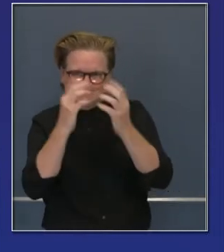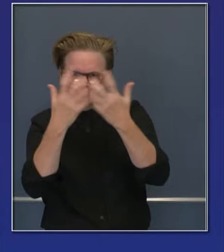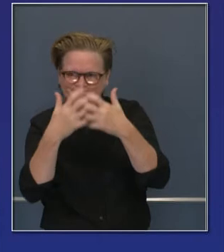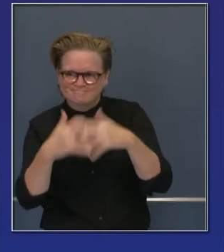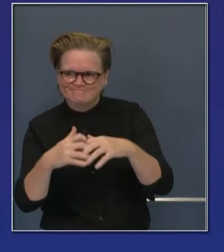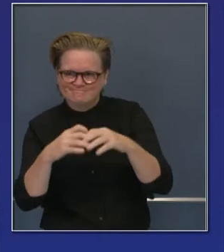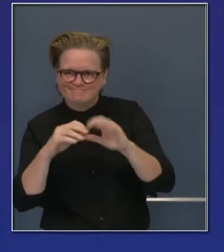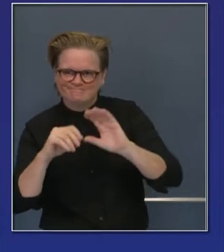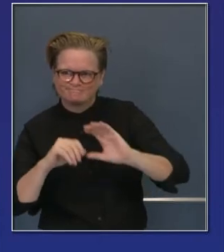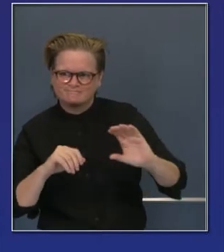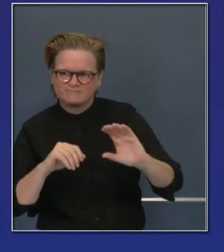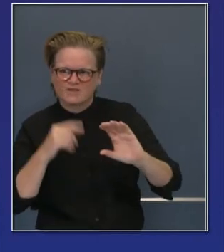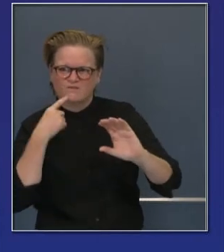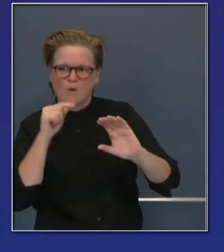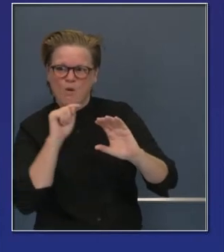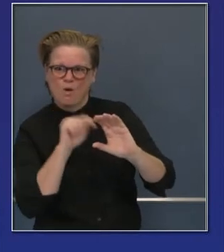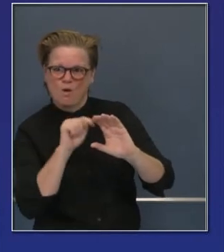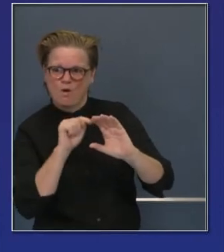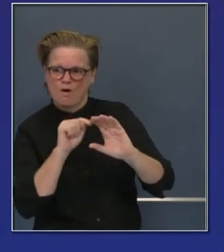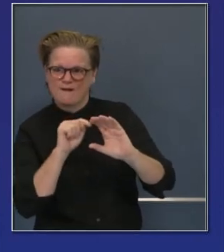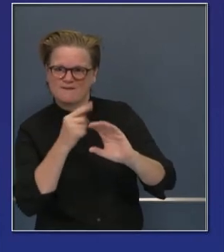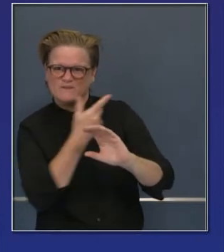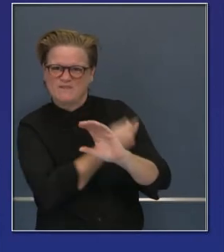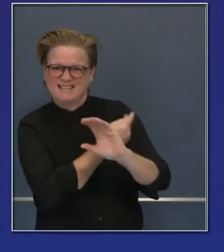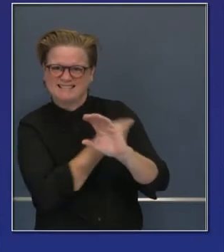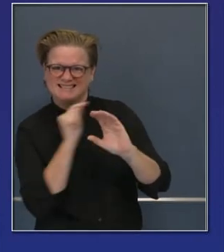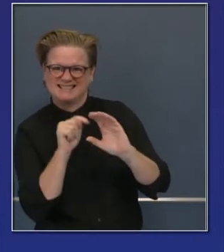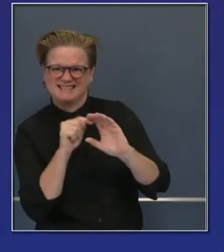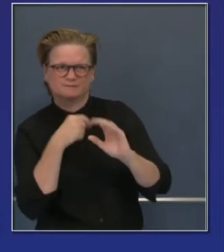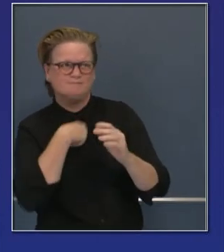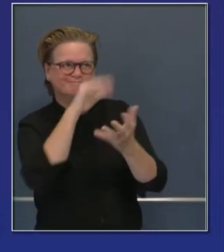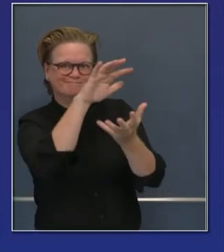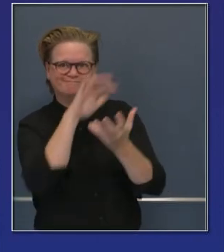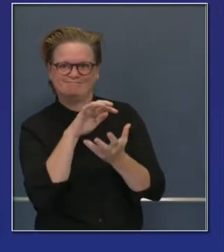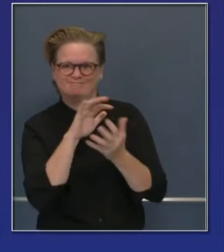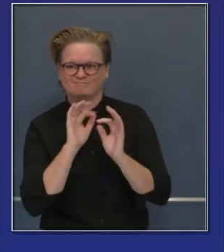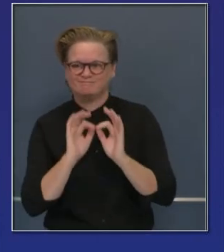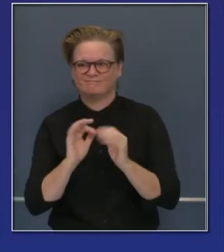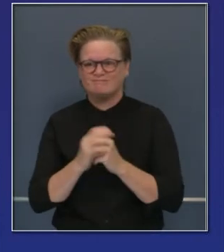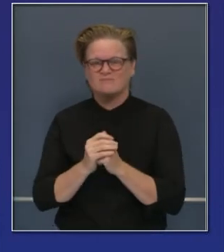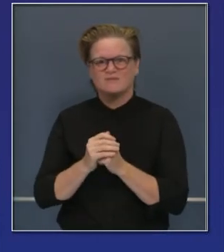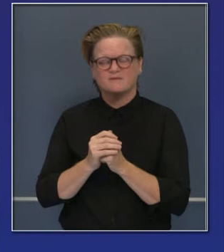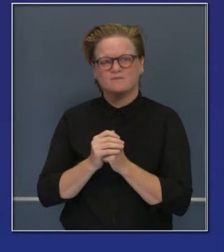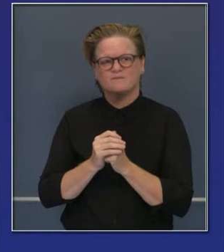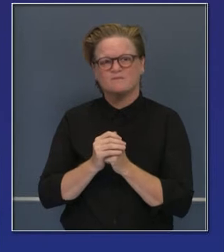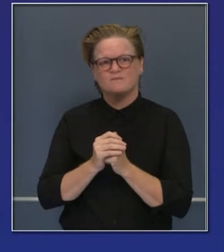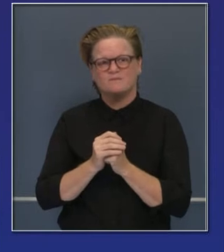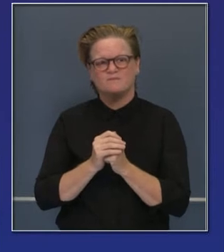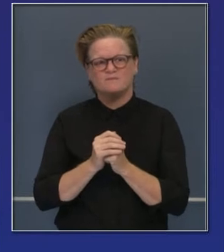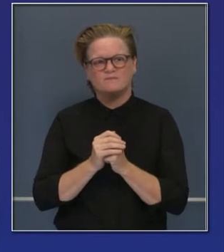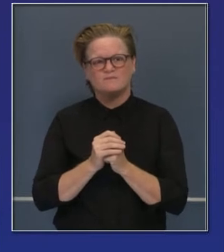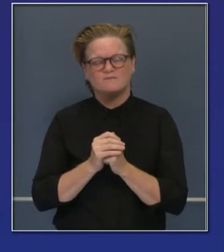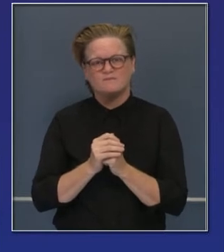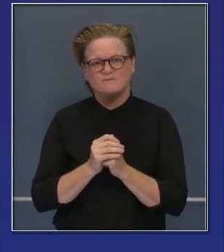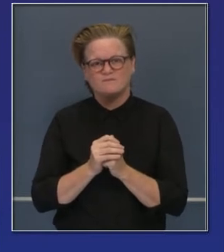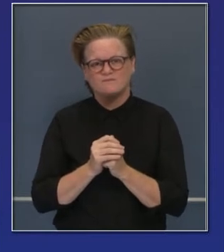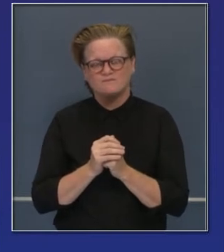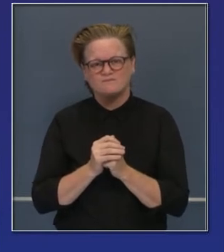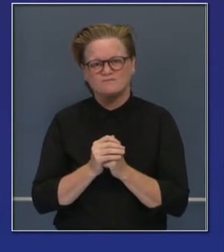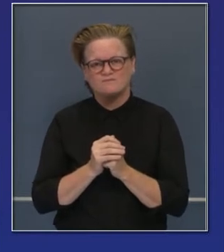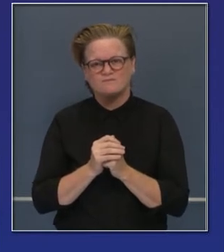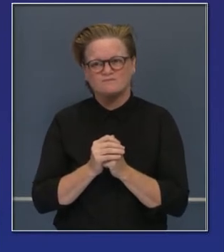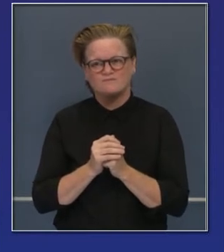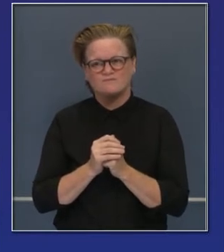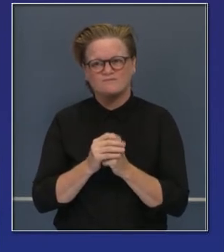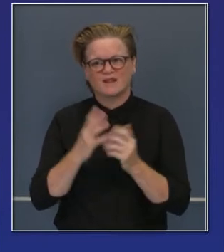campaña, por cierto, de promoción, de concientización social. Es un esfuerzo multifacético, no solo en